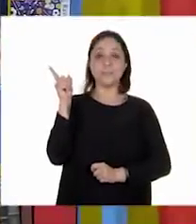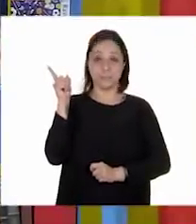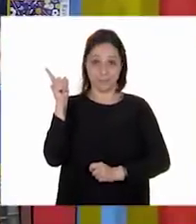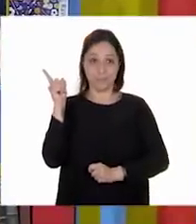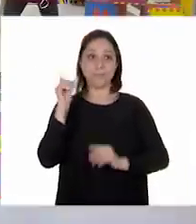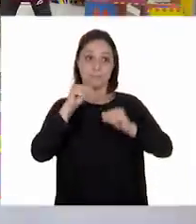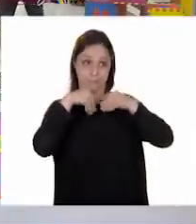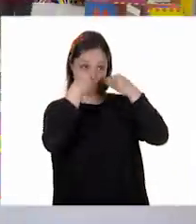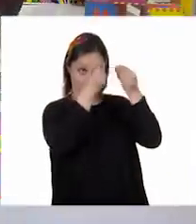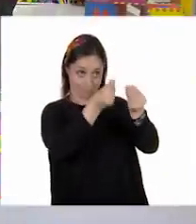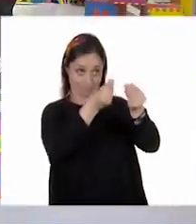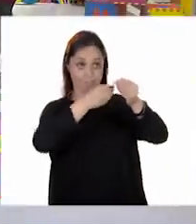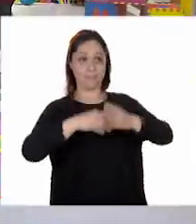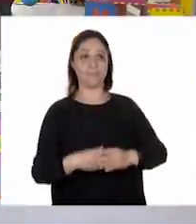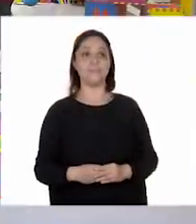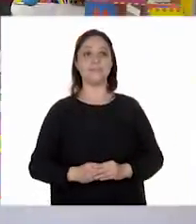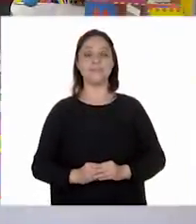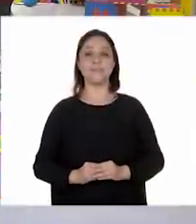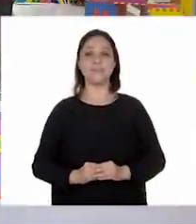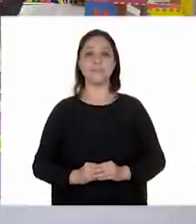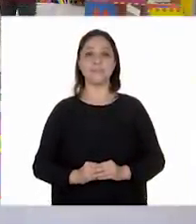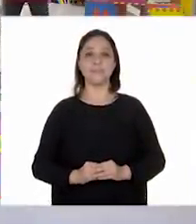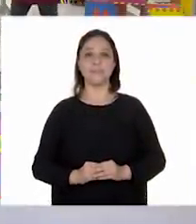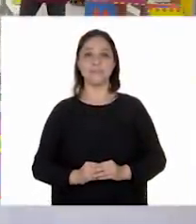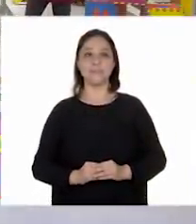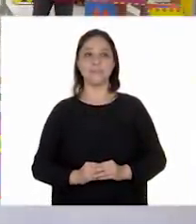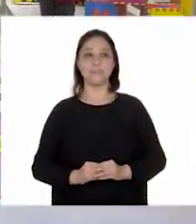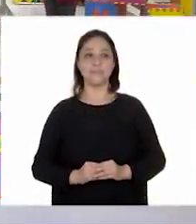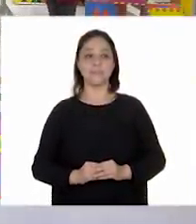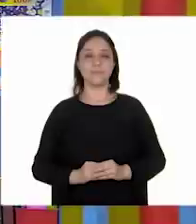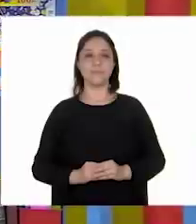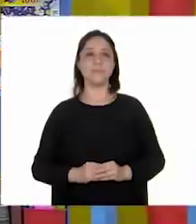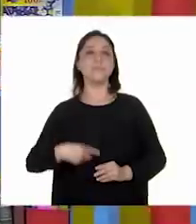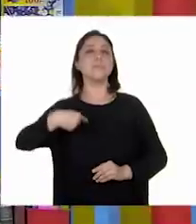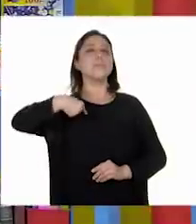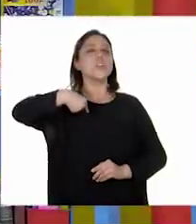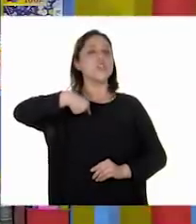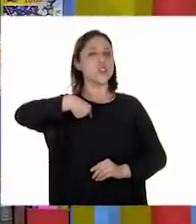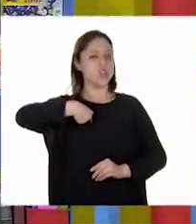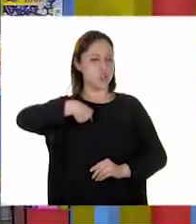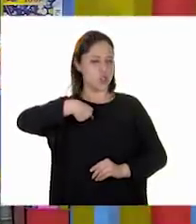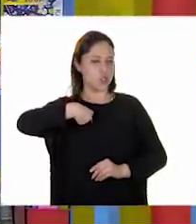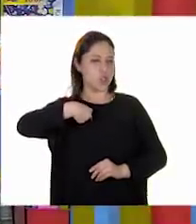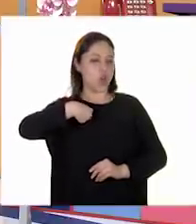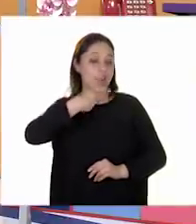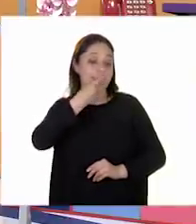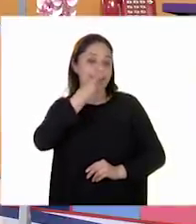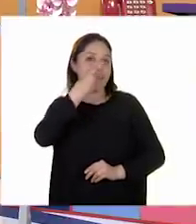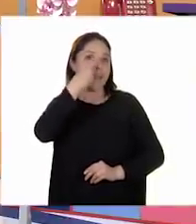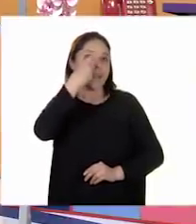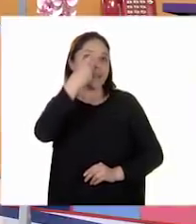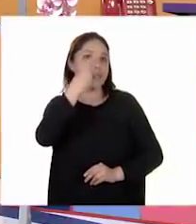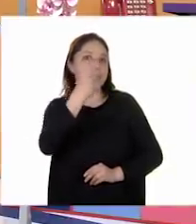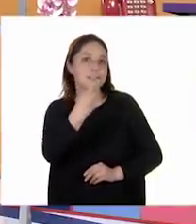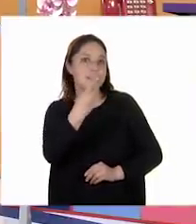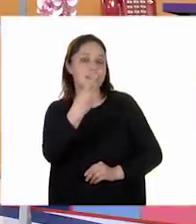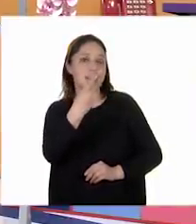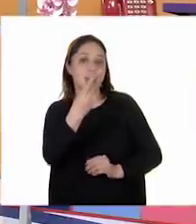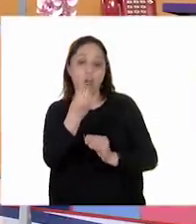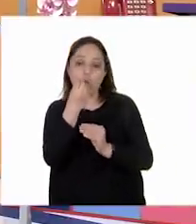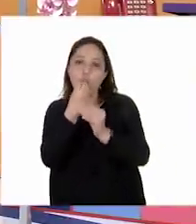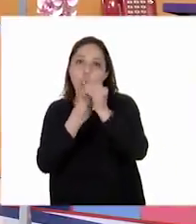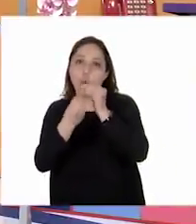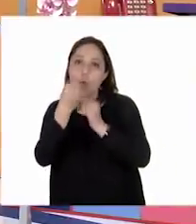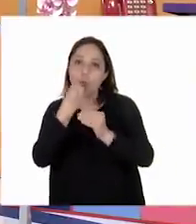lo entrego, Oscar. De acuerdo, muy bien. Y yo le voy a dar pistas de uno de los platillos que ya